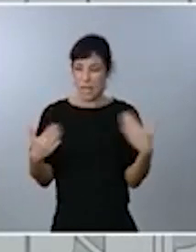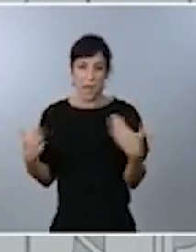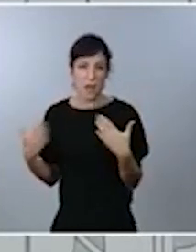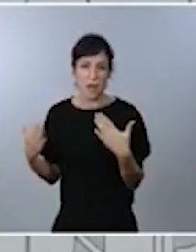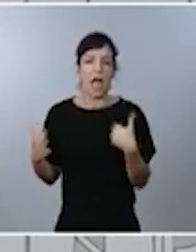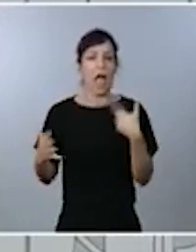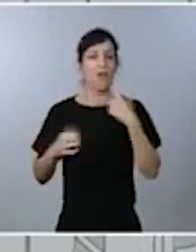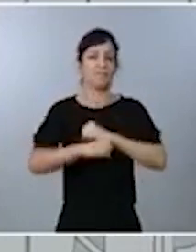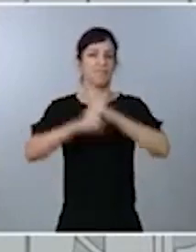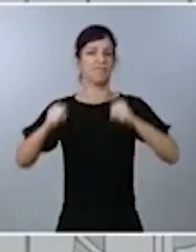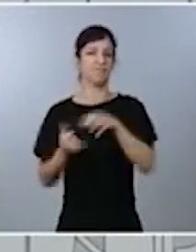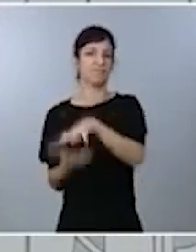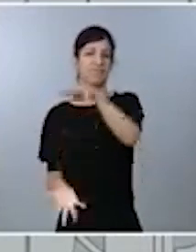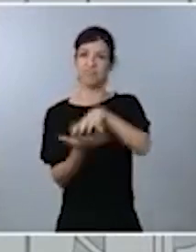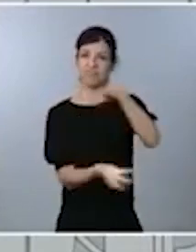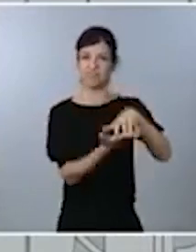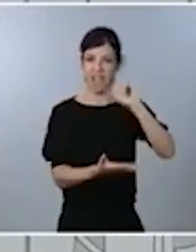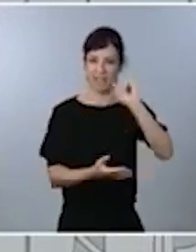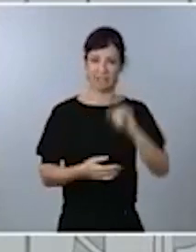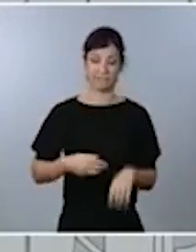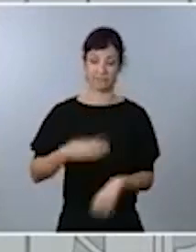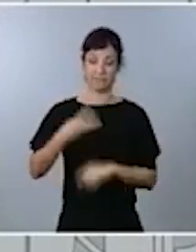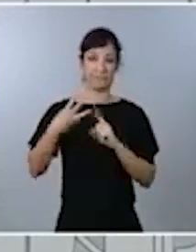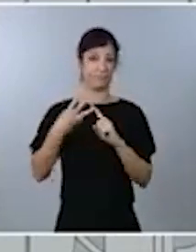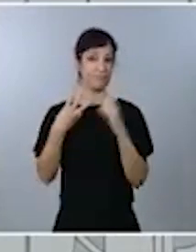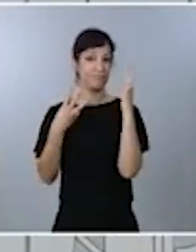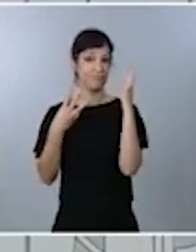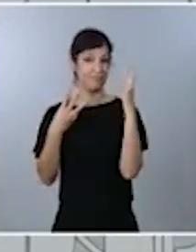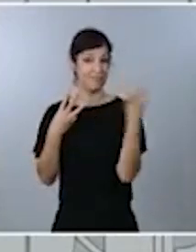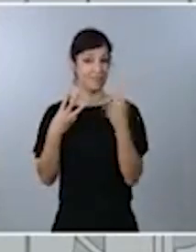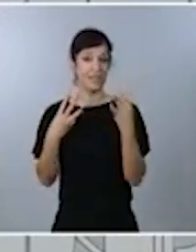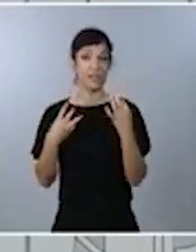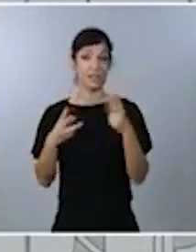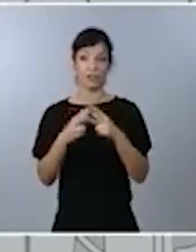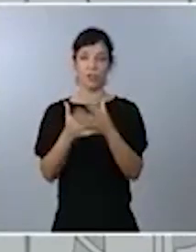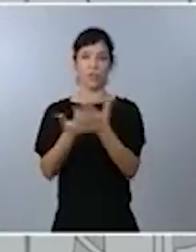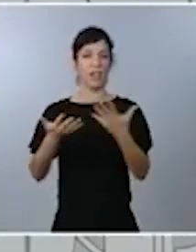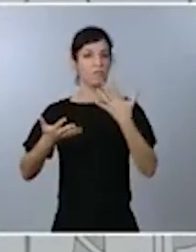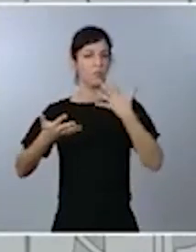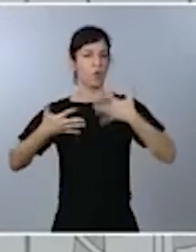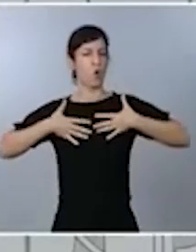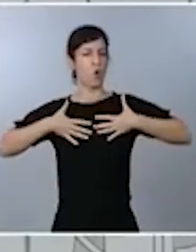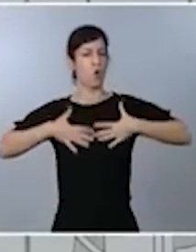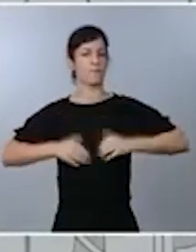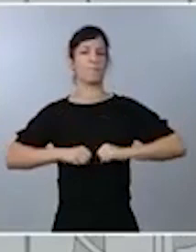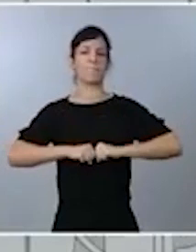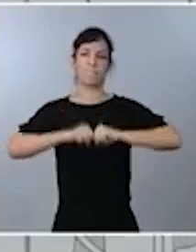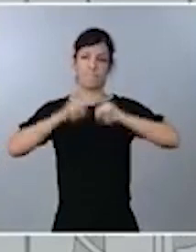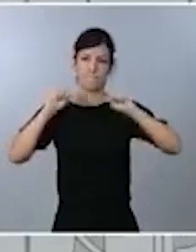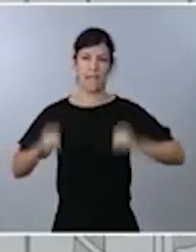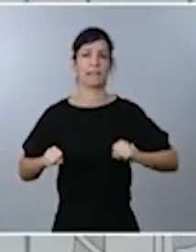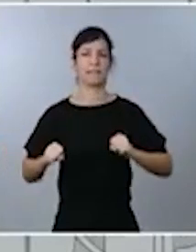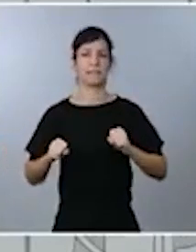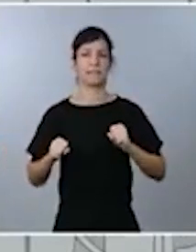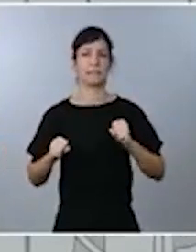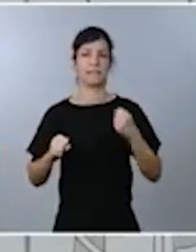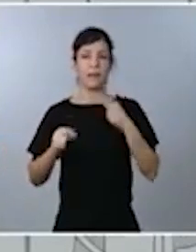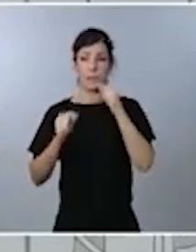tercera ventaja es que nuestra sociedad tiene un mayor conocimiento, tenemos todos un mayor conocimiento sobre las vías de transmisión.